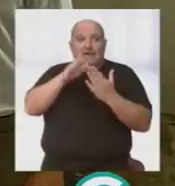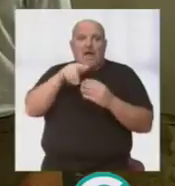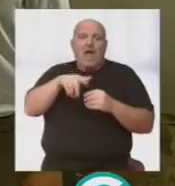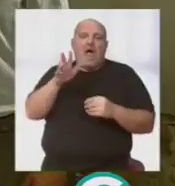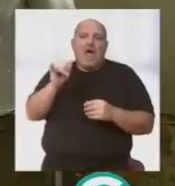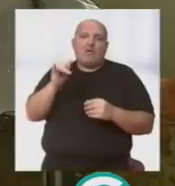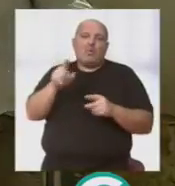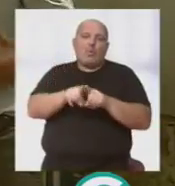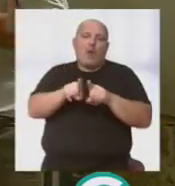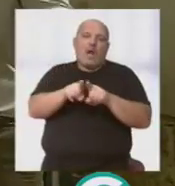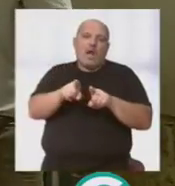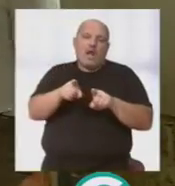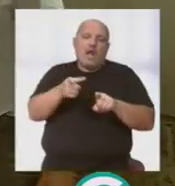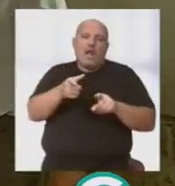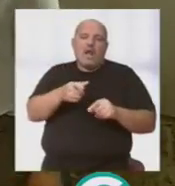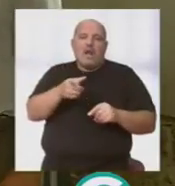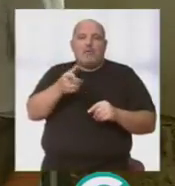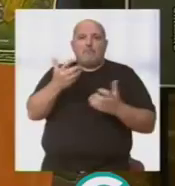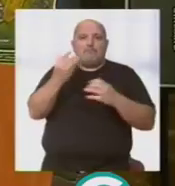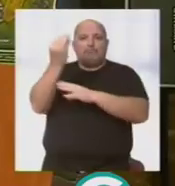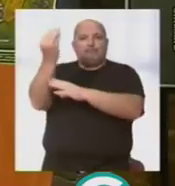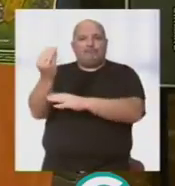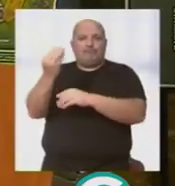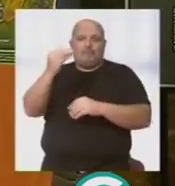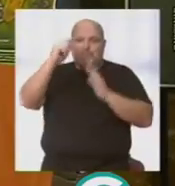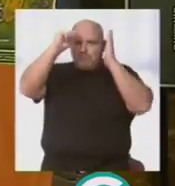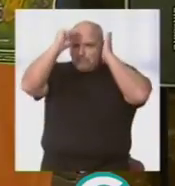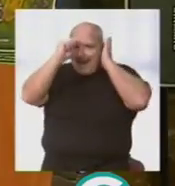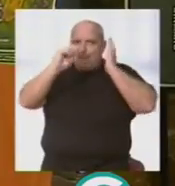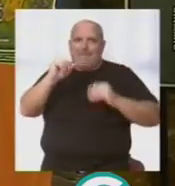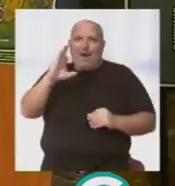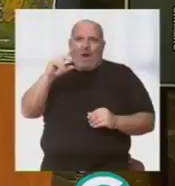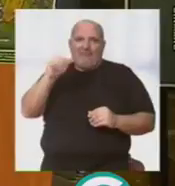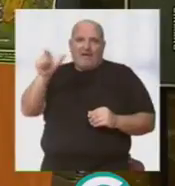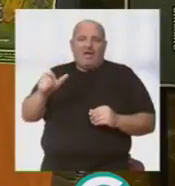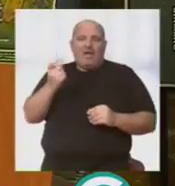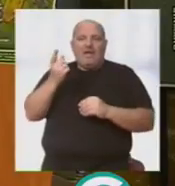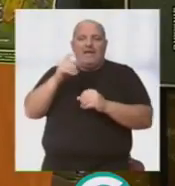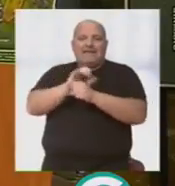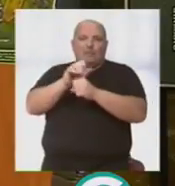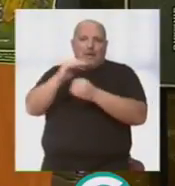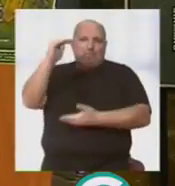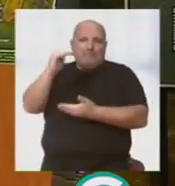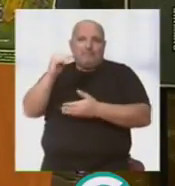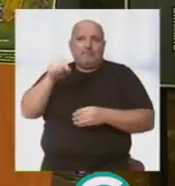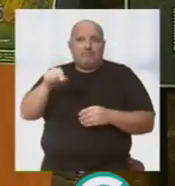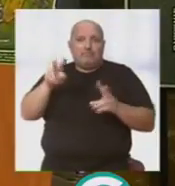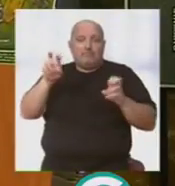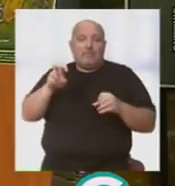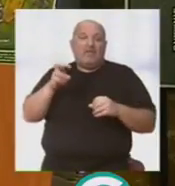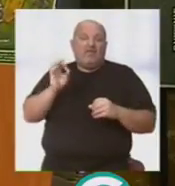pues claro, no podía faltar el monumento a Paco Alba, esa estatuilla. Y como